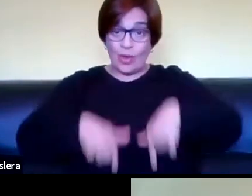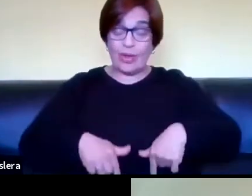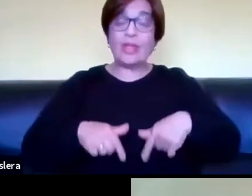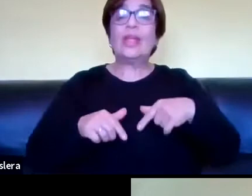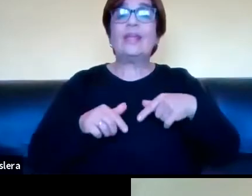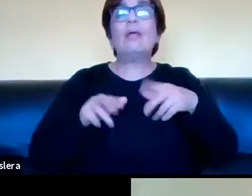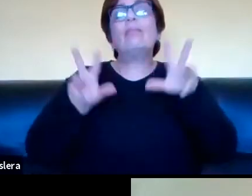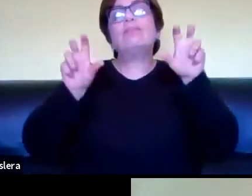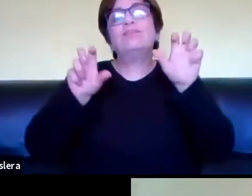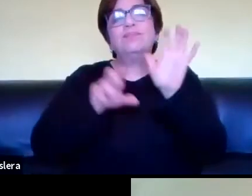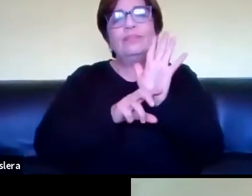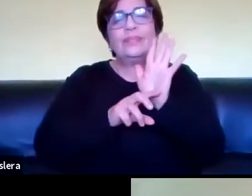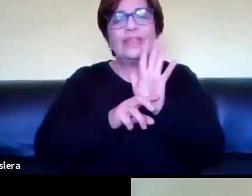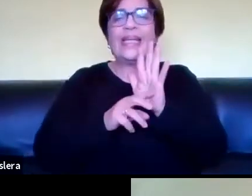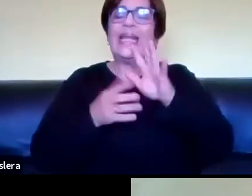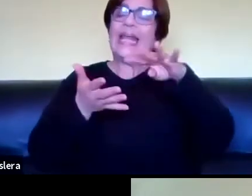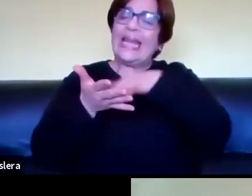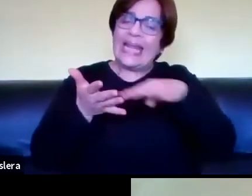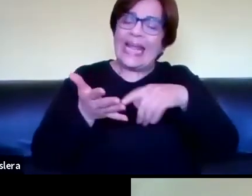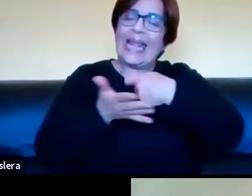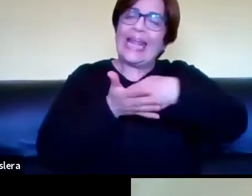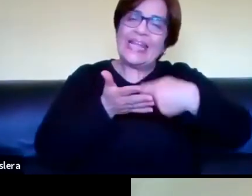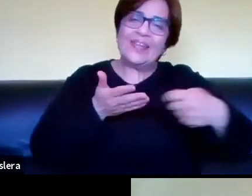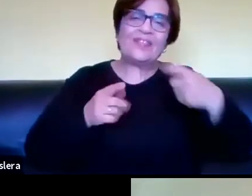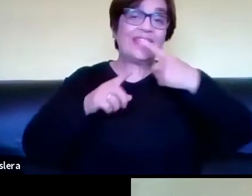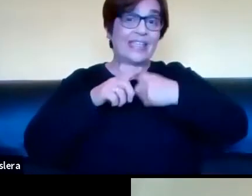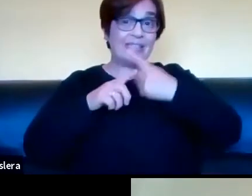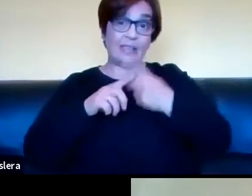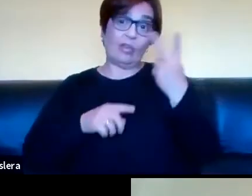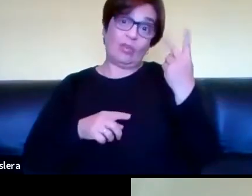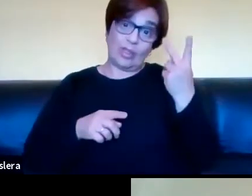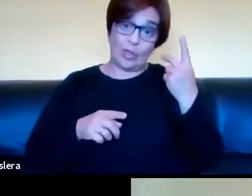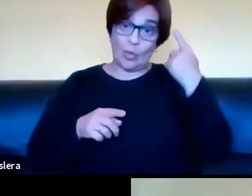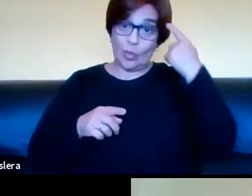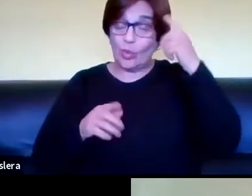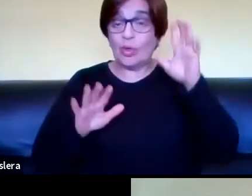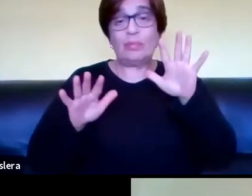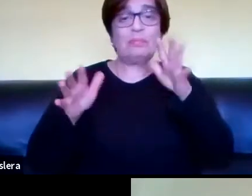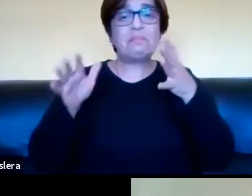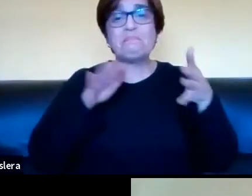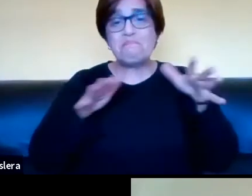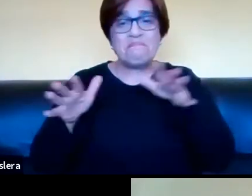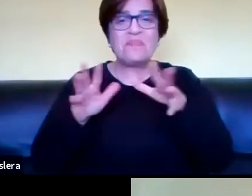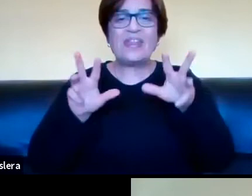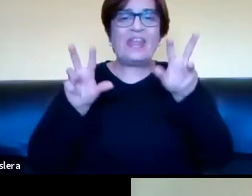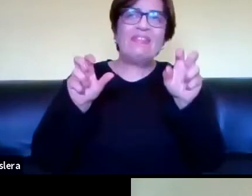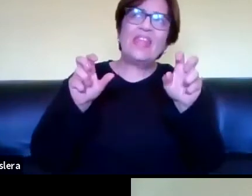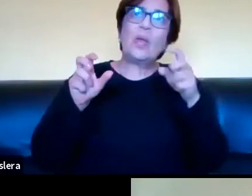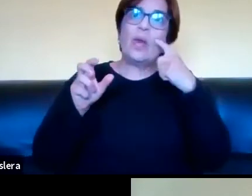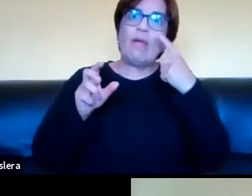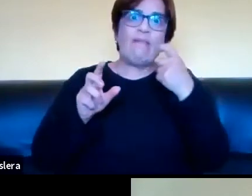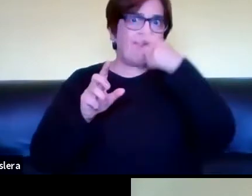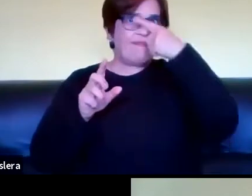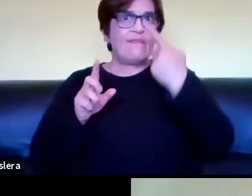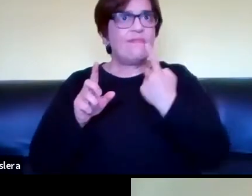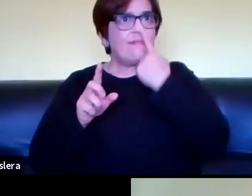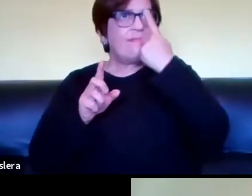o lo hemos titulado, leer y escribir en el siglo XXI, que parece como un título muy ambicioso,